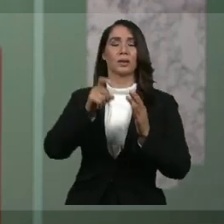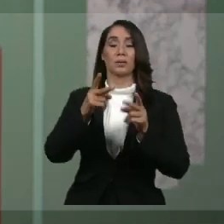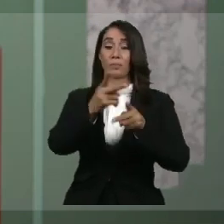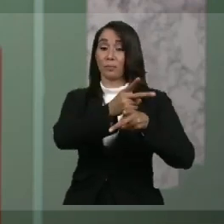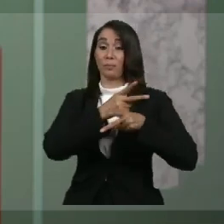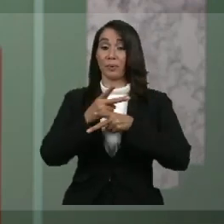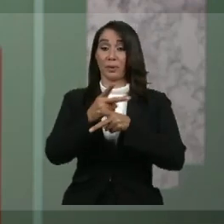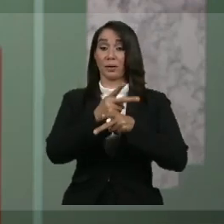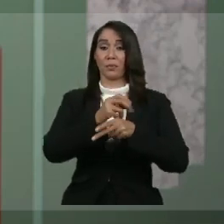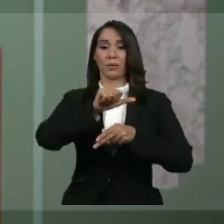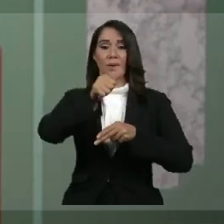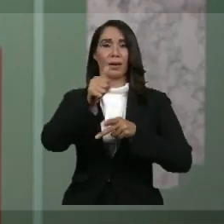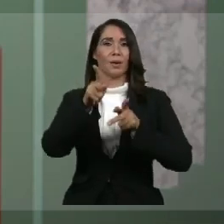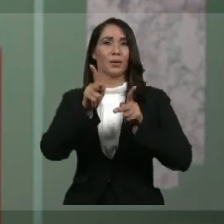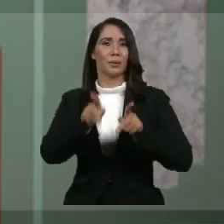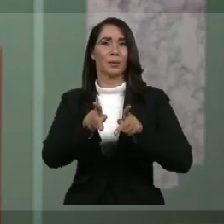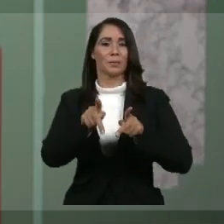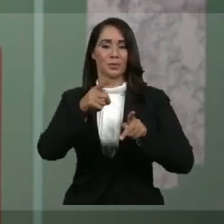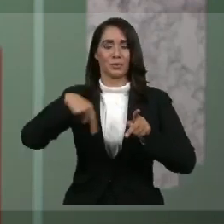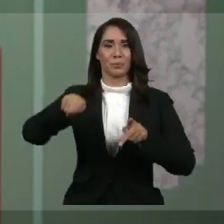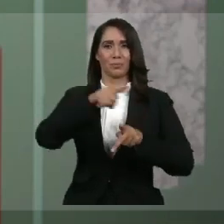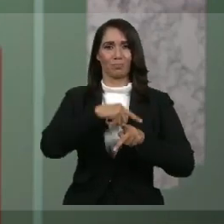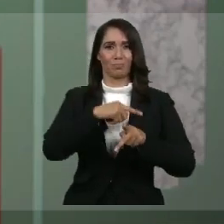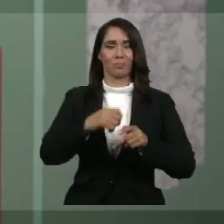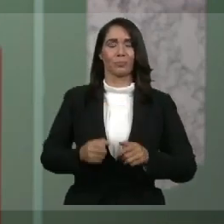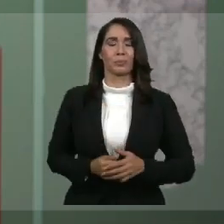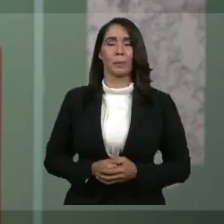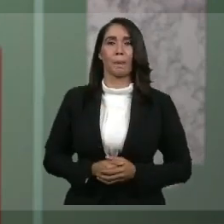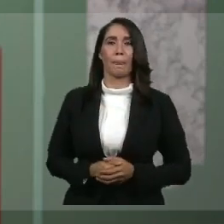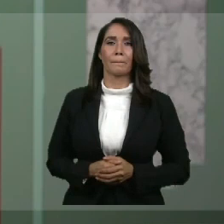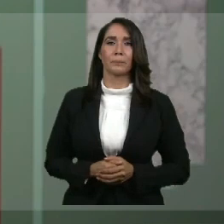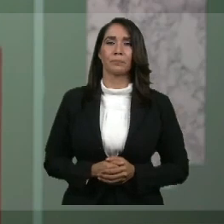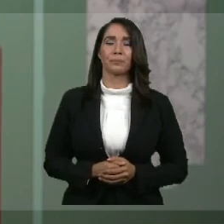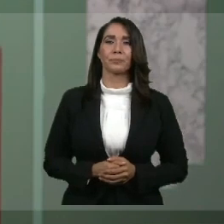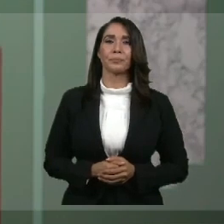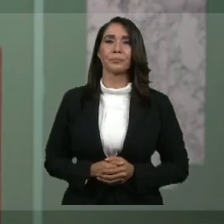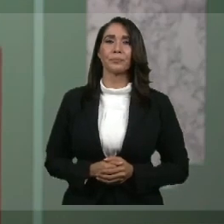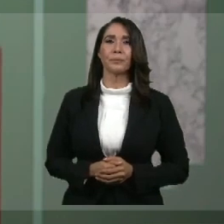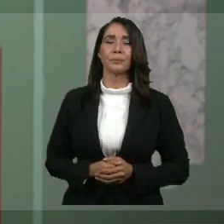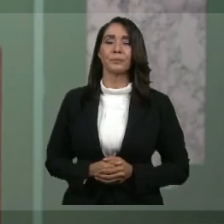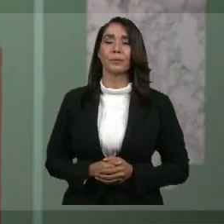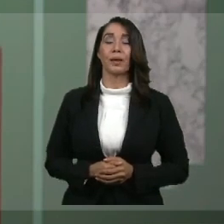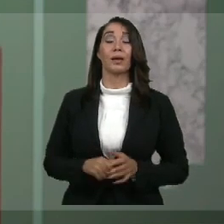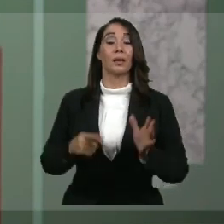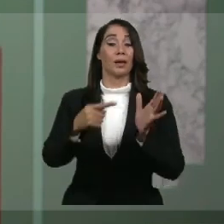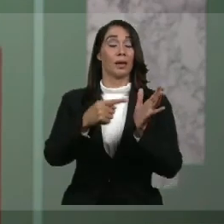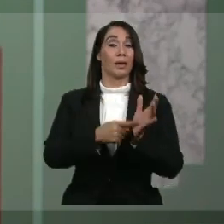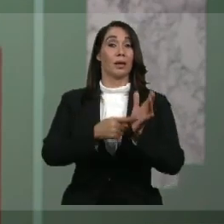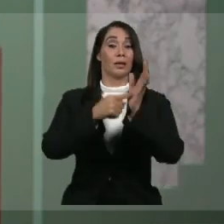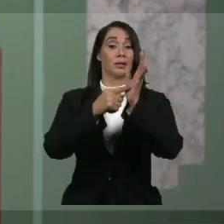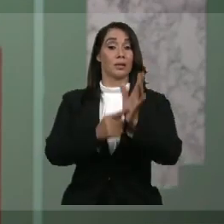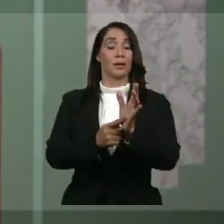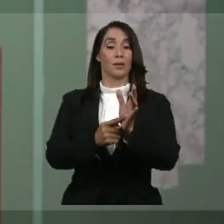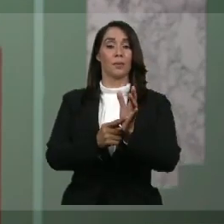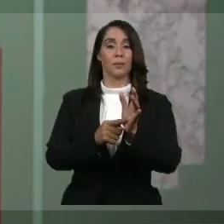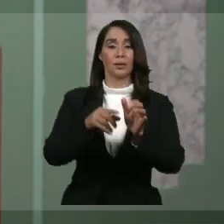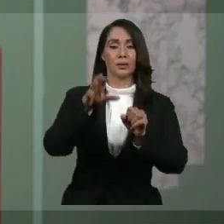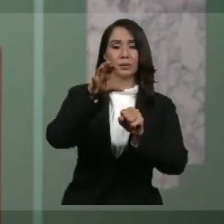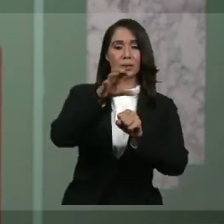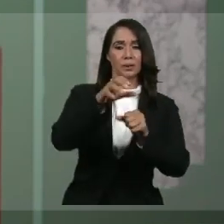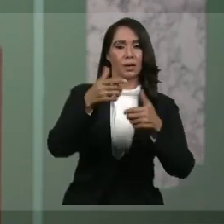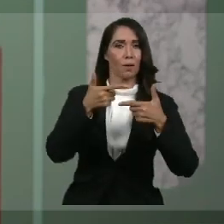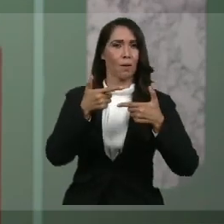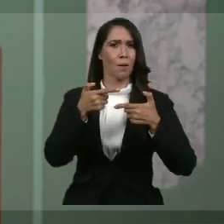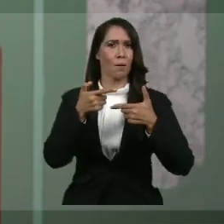proteger a los más vulnerables de entre nosotros. De hecho, según muestra un estudio de movilidad de Google,